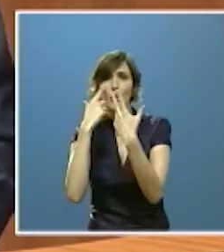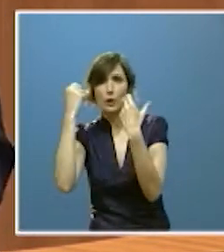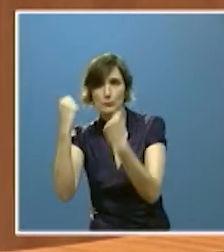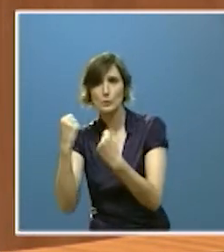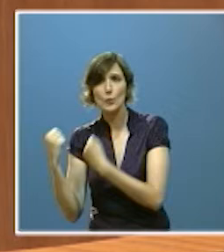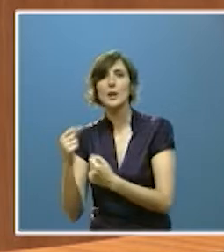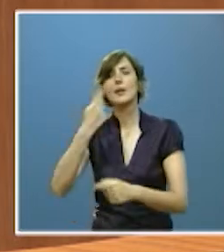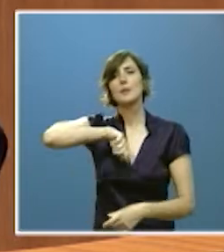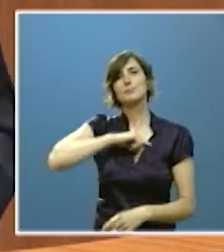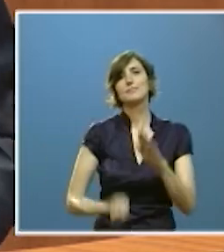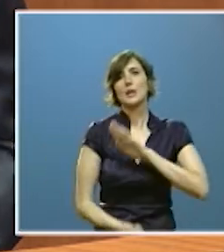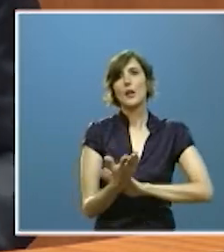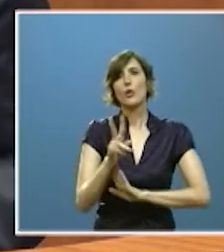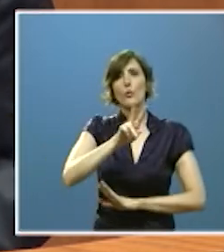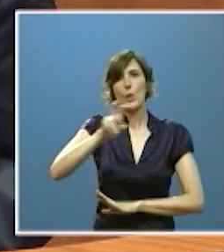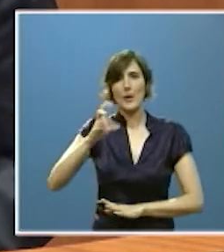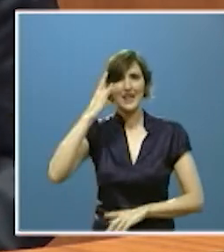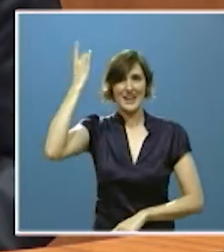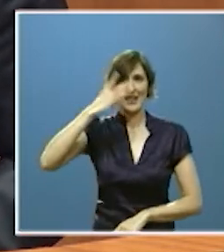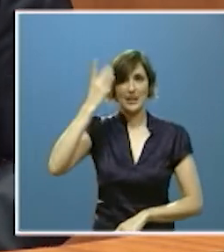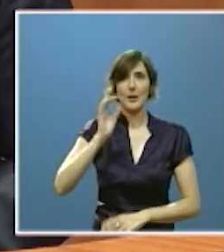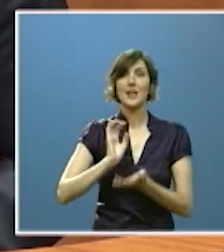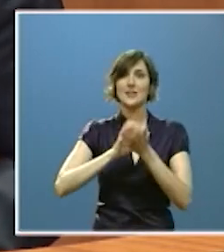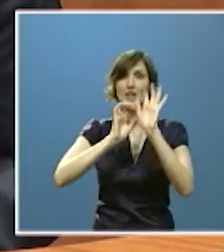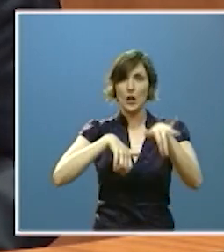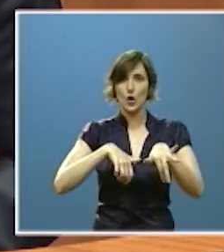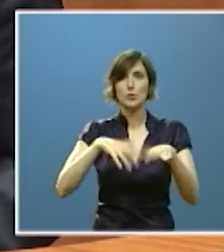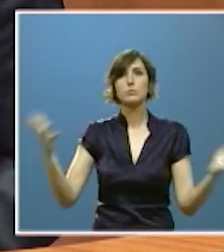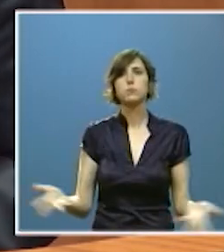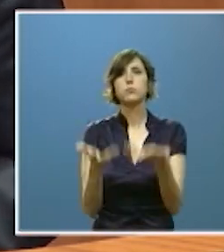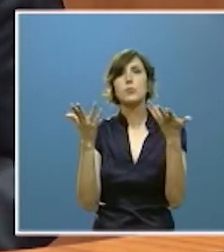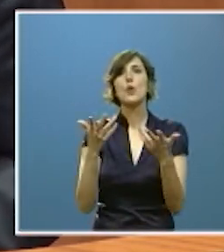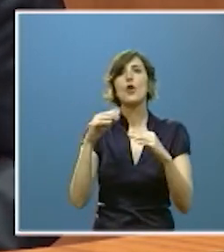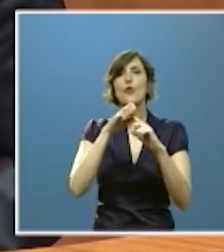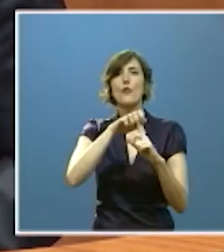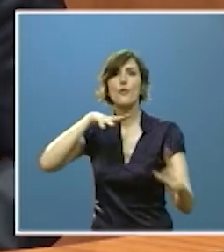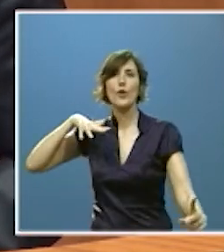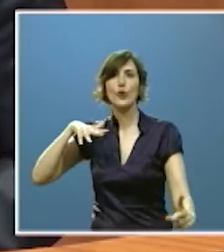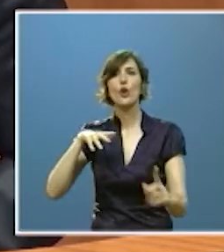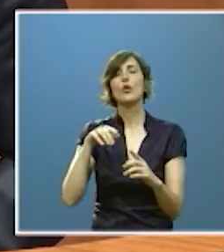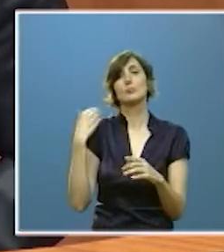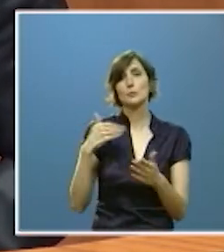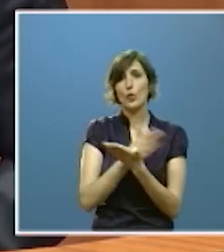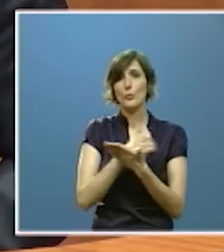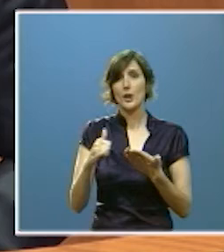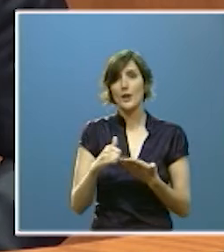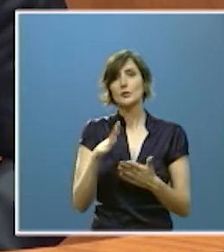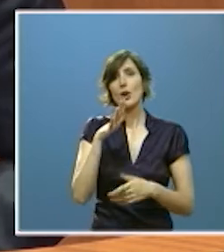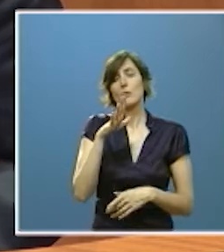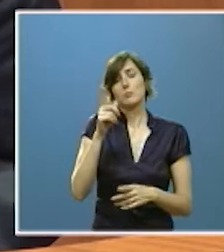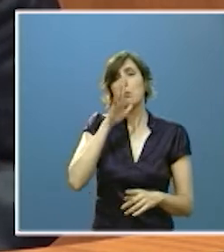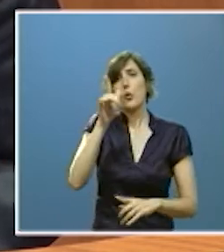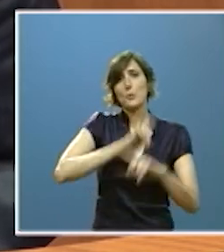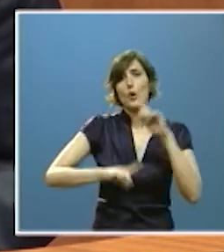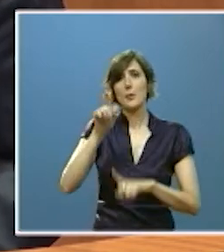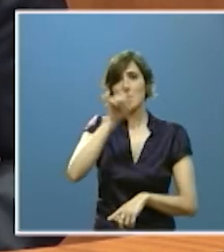iniciativas Castilla y León impulsó el foro de comunidades con desafíos demográficos en el que gobiernos autonómicos